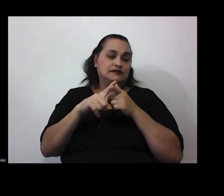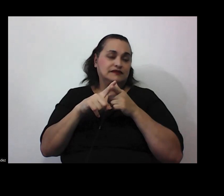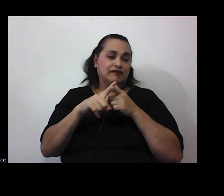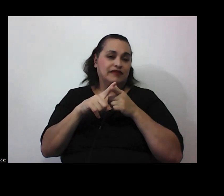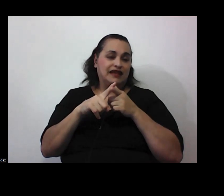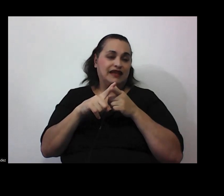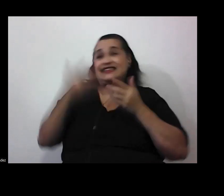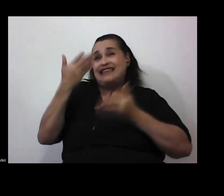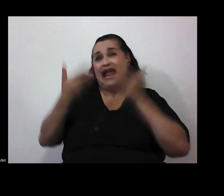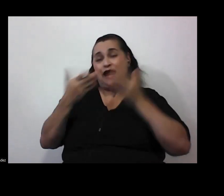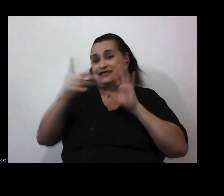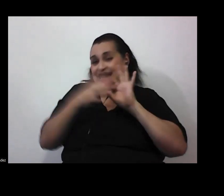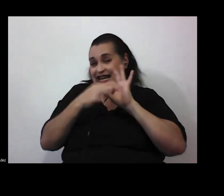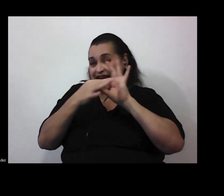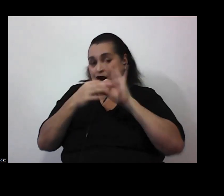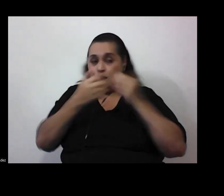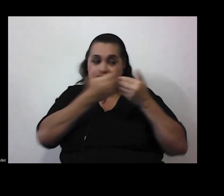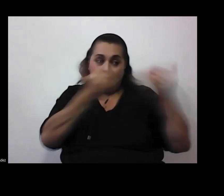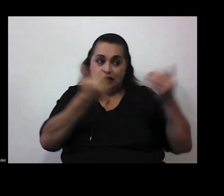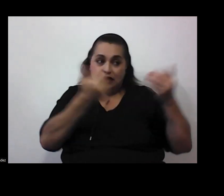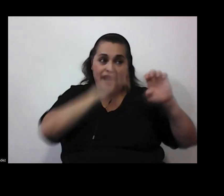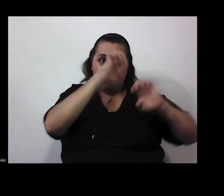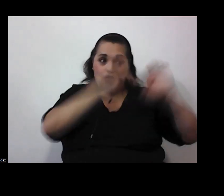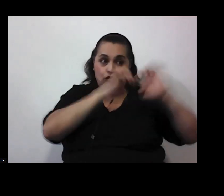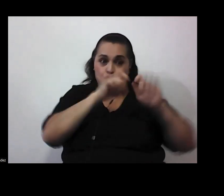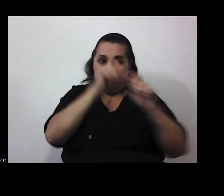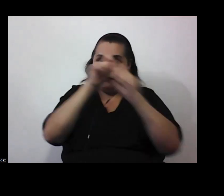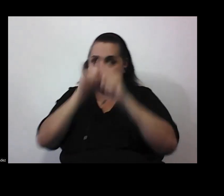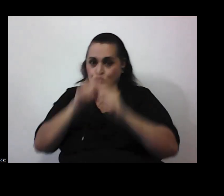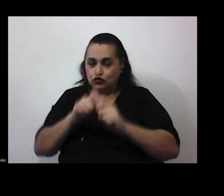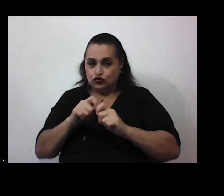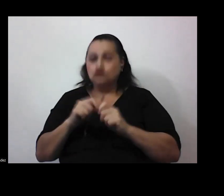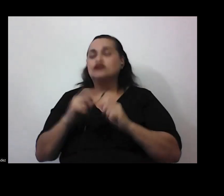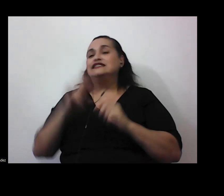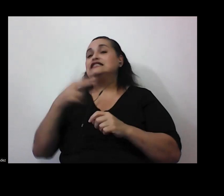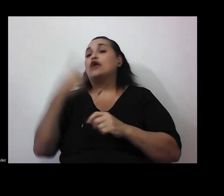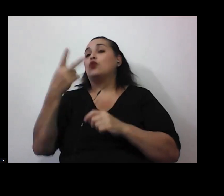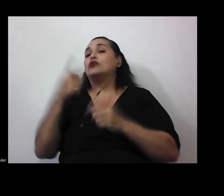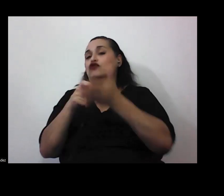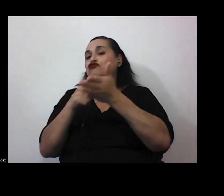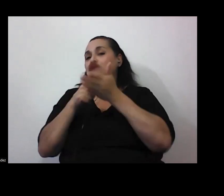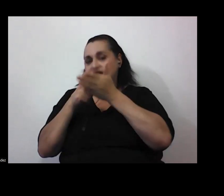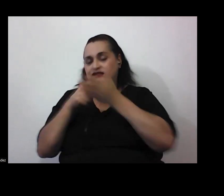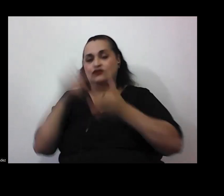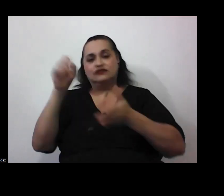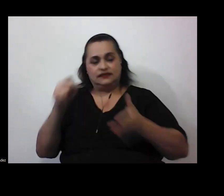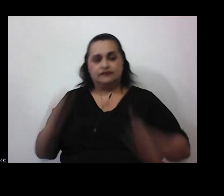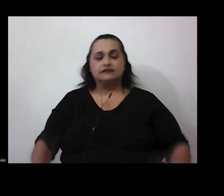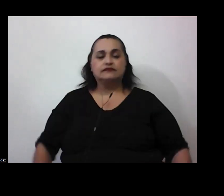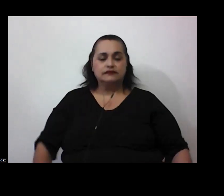quizás está un poco ligado a esa separación entre evaluación y el puntaje que tal vez es más secundario y más requisito bueno a ver